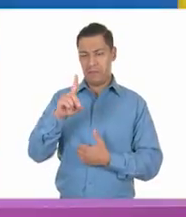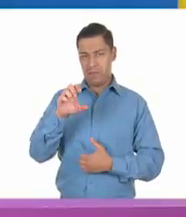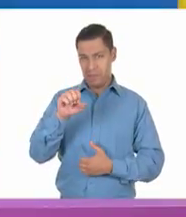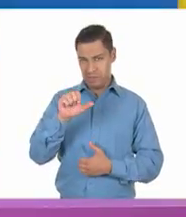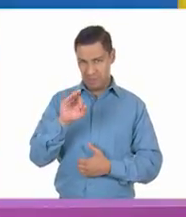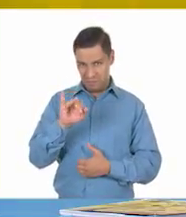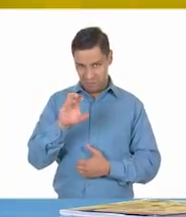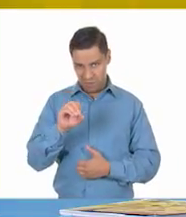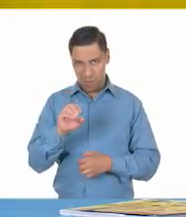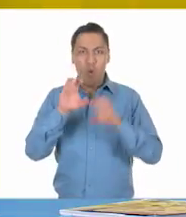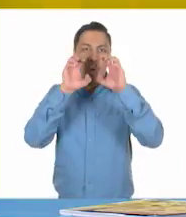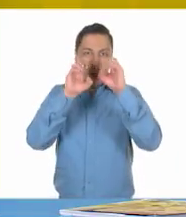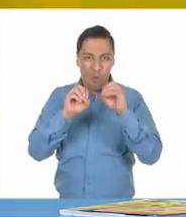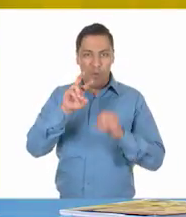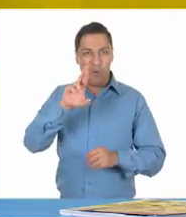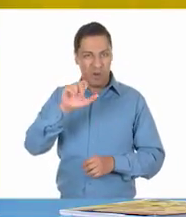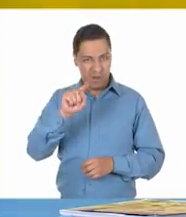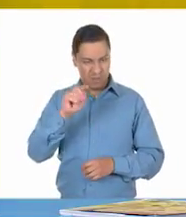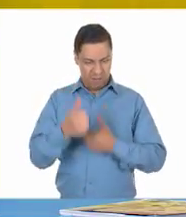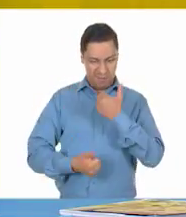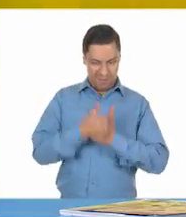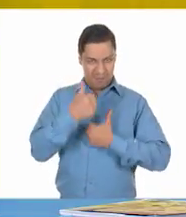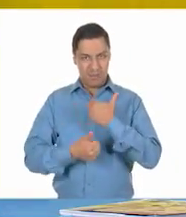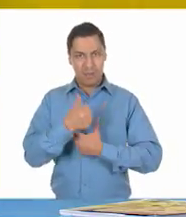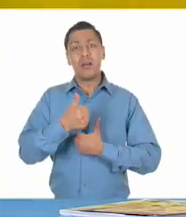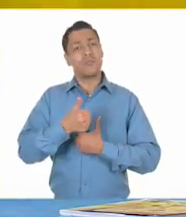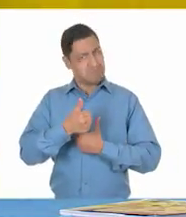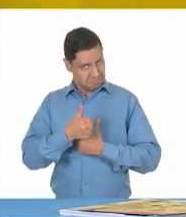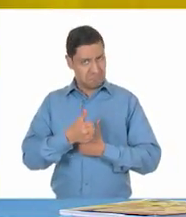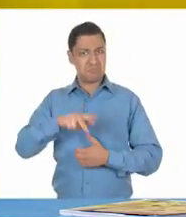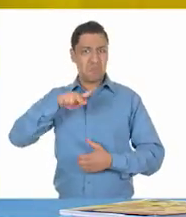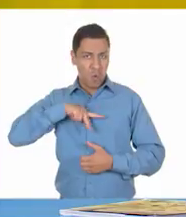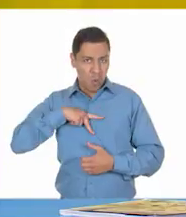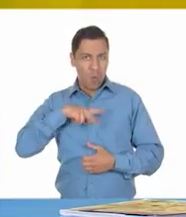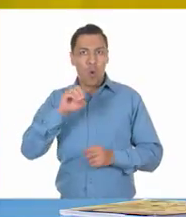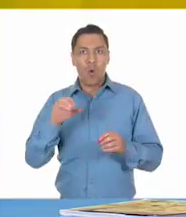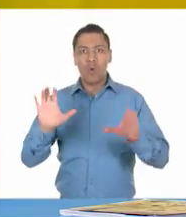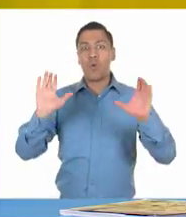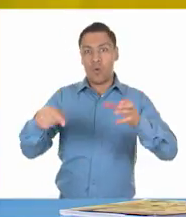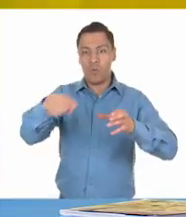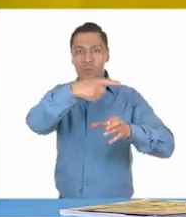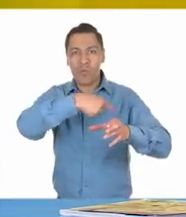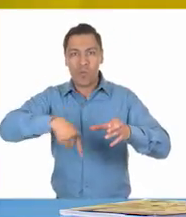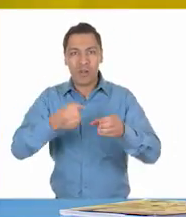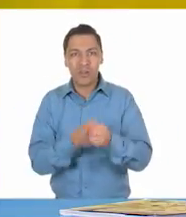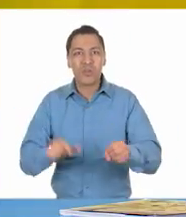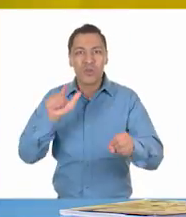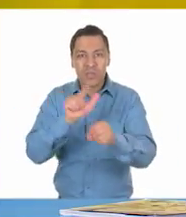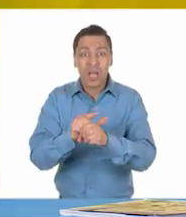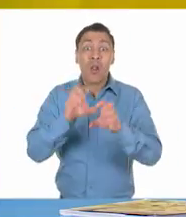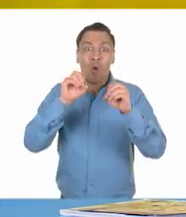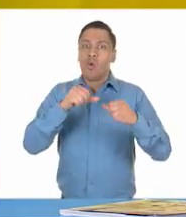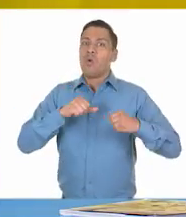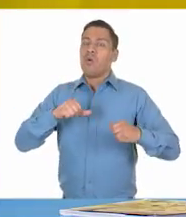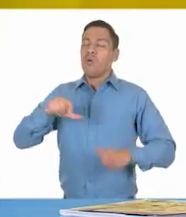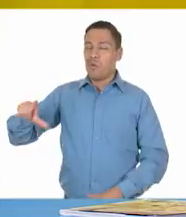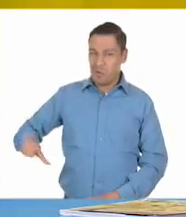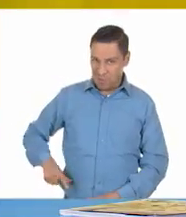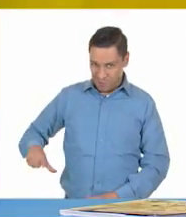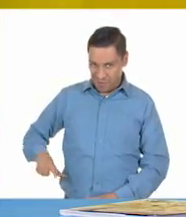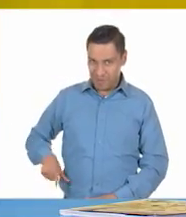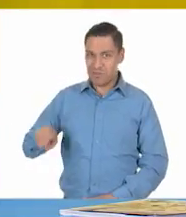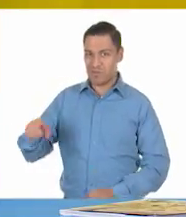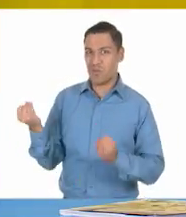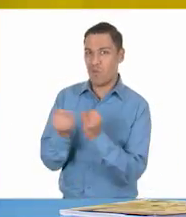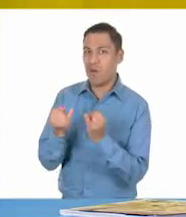reto? Así es. Son retos personales o sociales y también los son incluso del gobierno, ya que para que